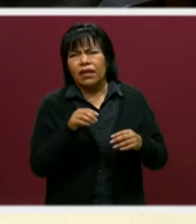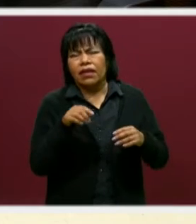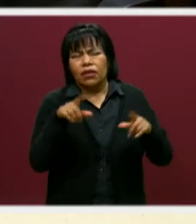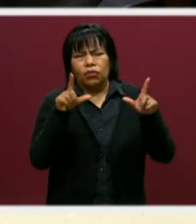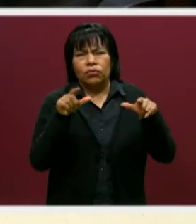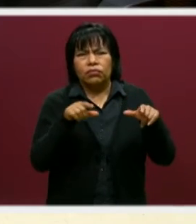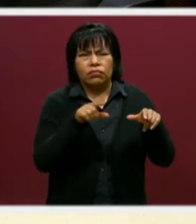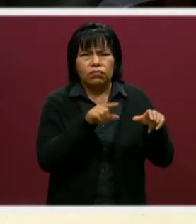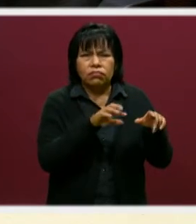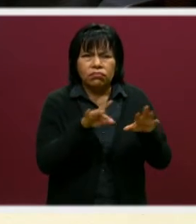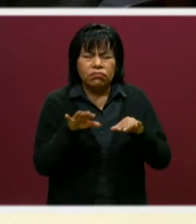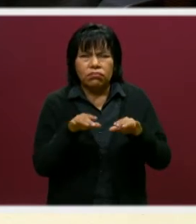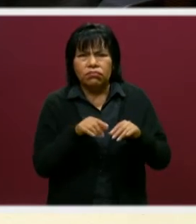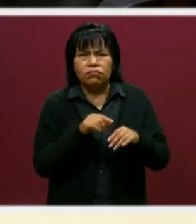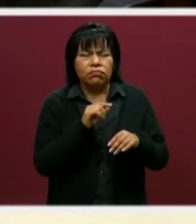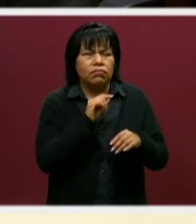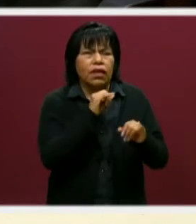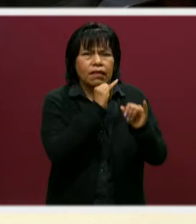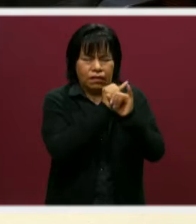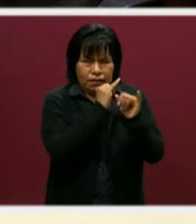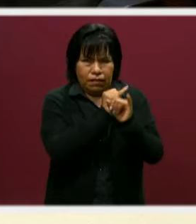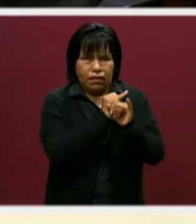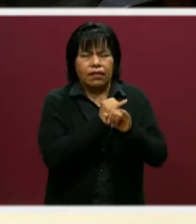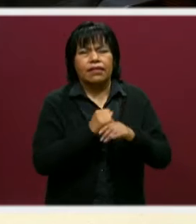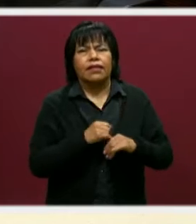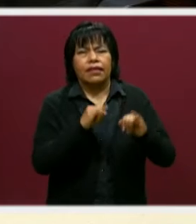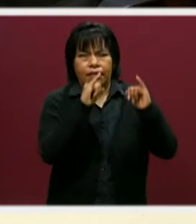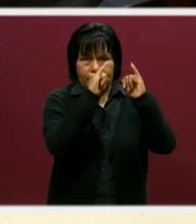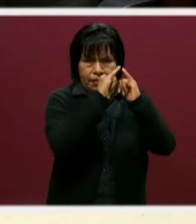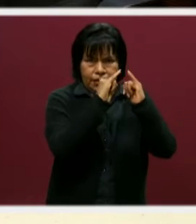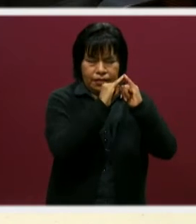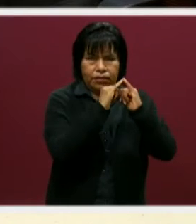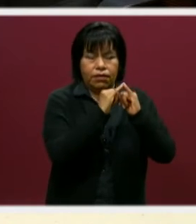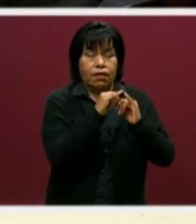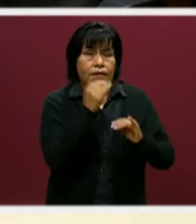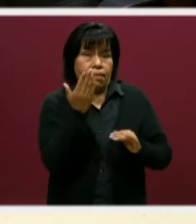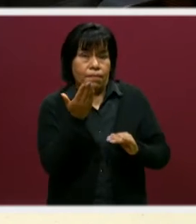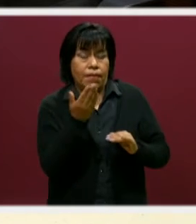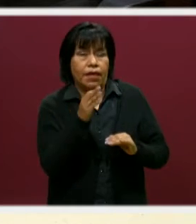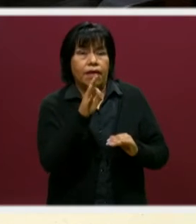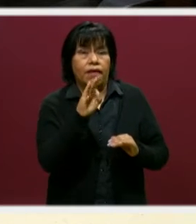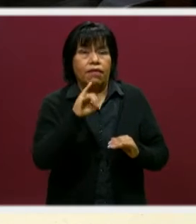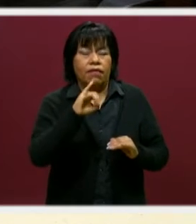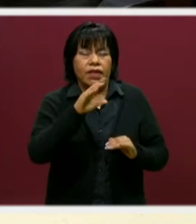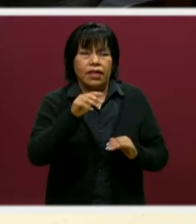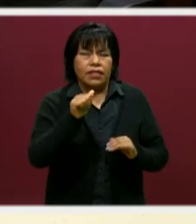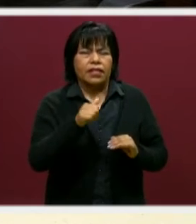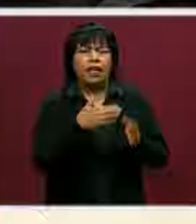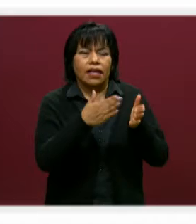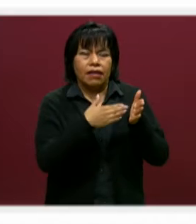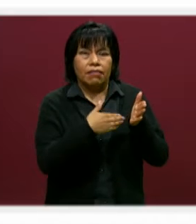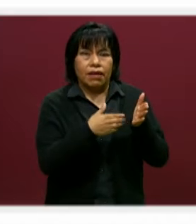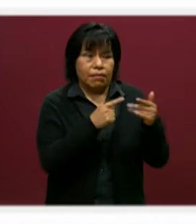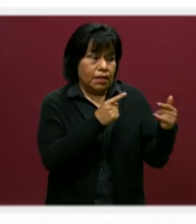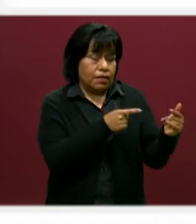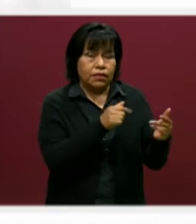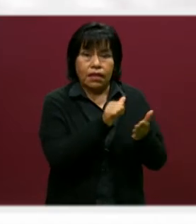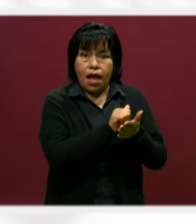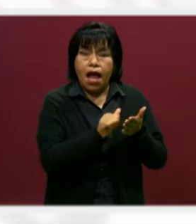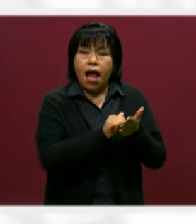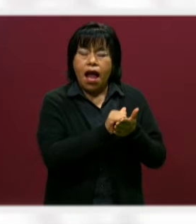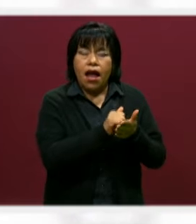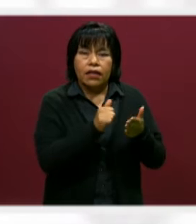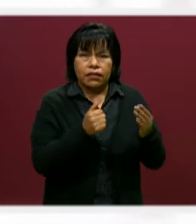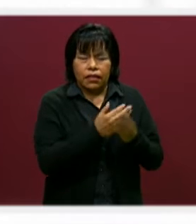página. Bueno, entrar a la página oficial del instituto, solicitar la ficha y tener todos los documentos a la mano. Acta de